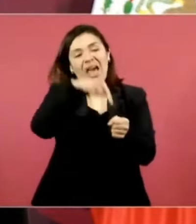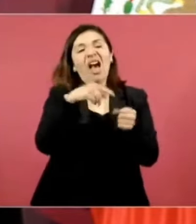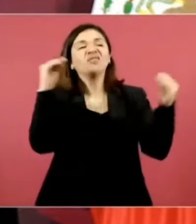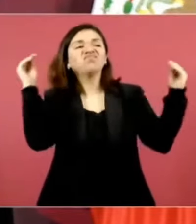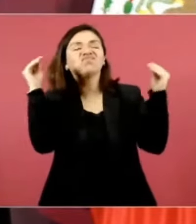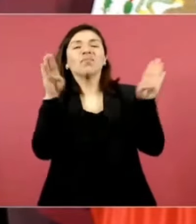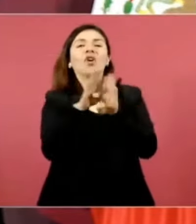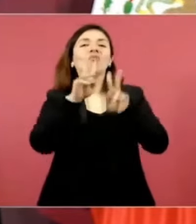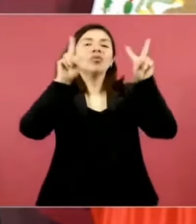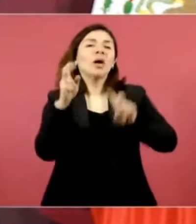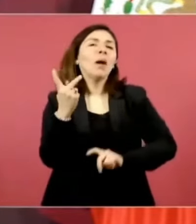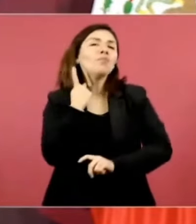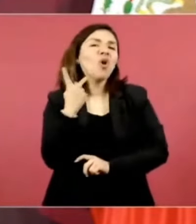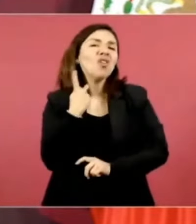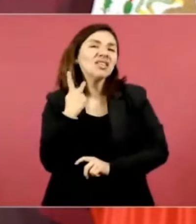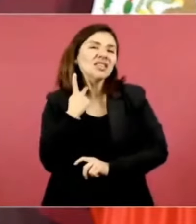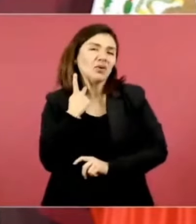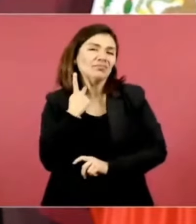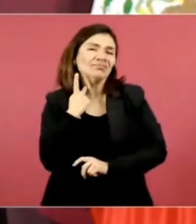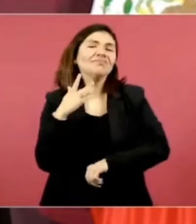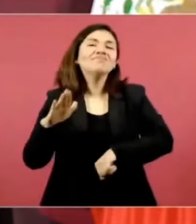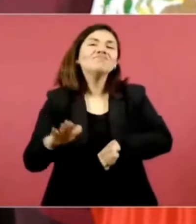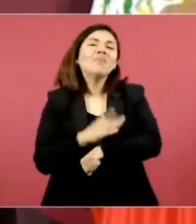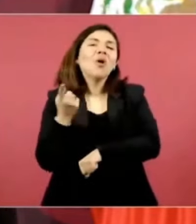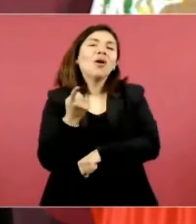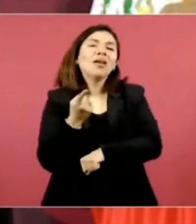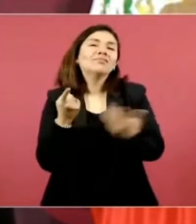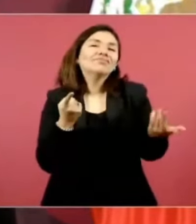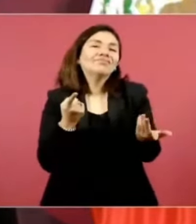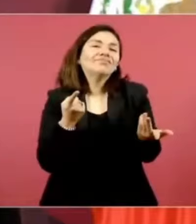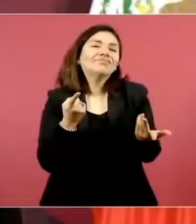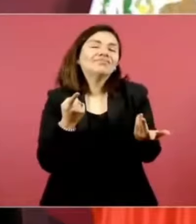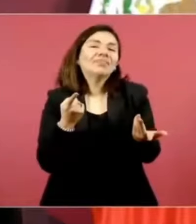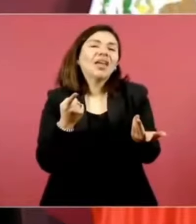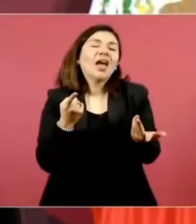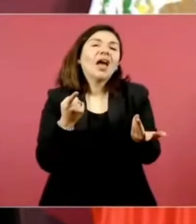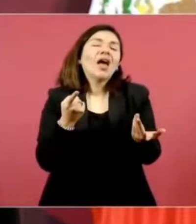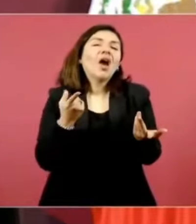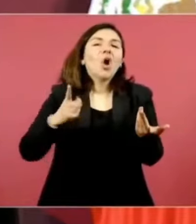los opositores.